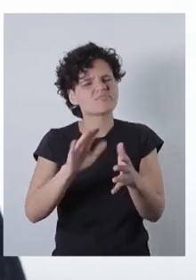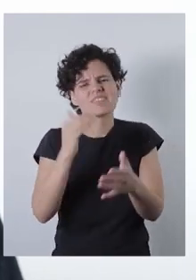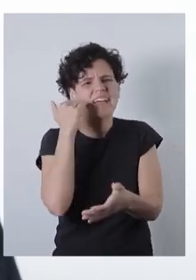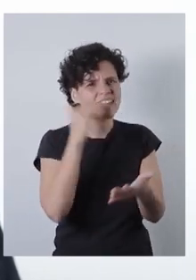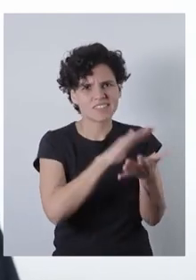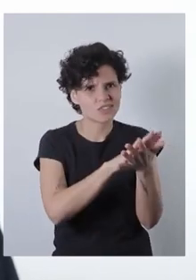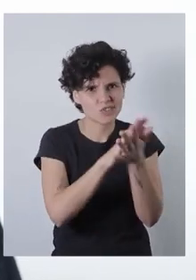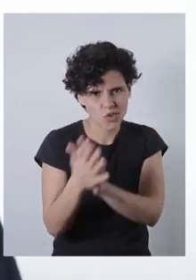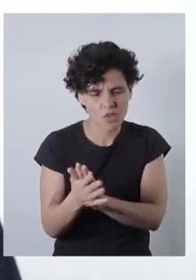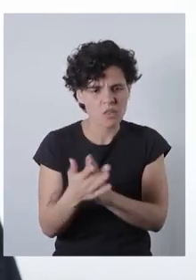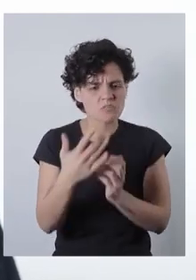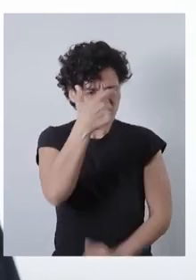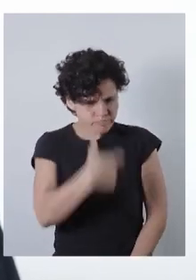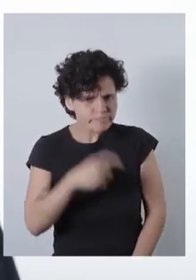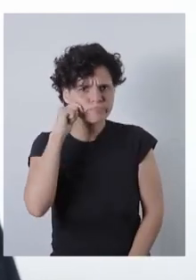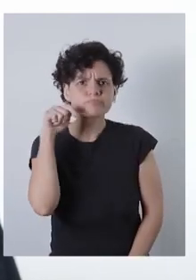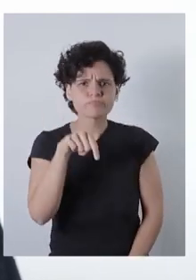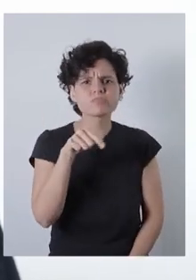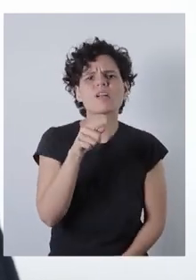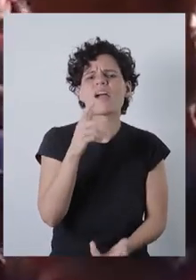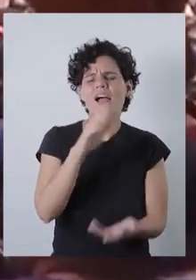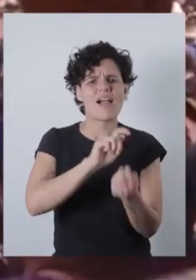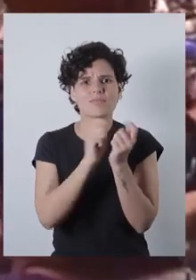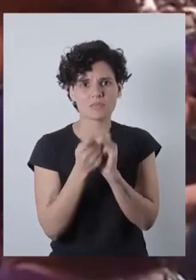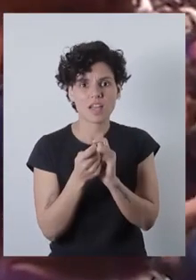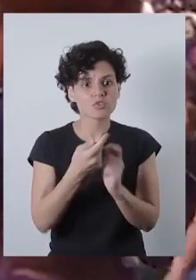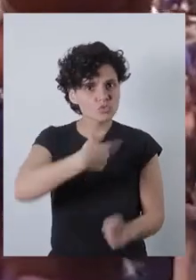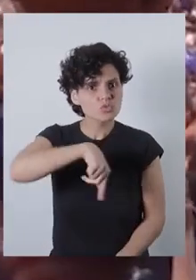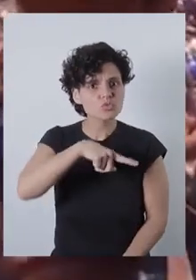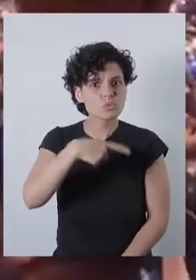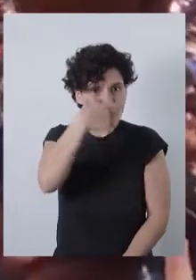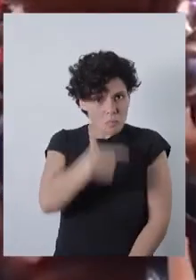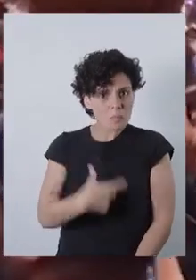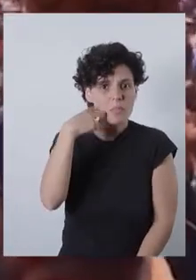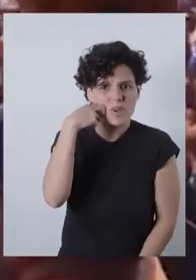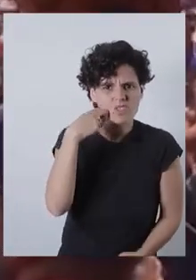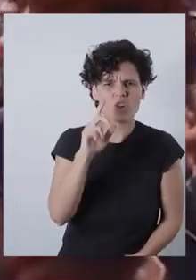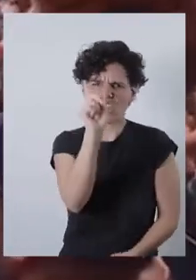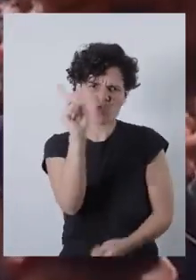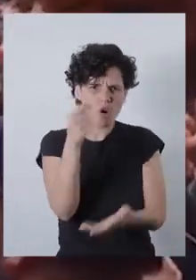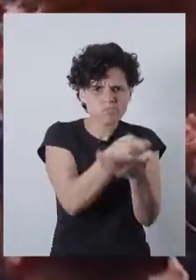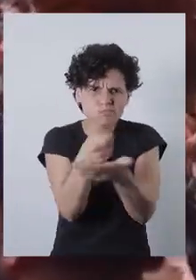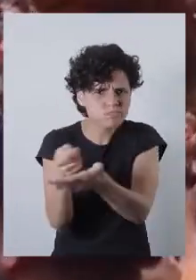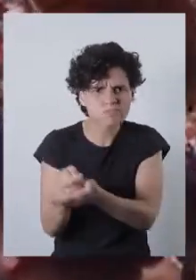todo, por la definición de personas, creo. Somos personas, no consumidores.